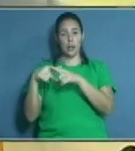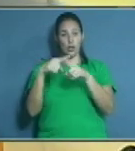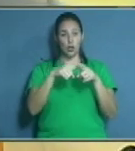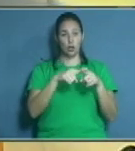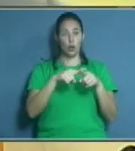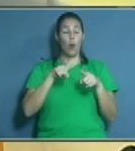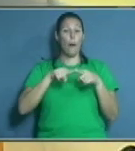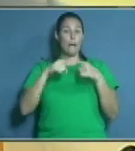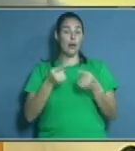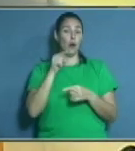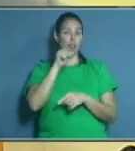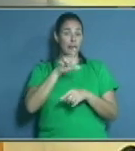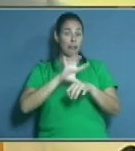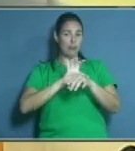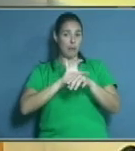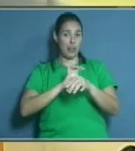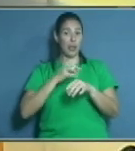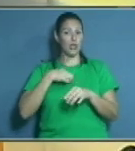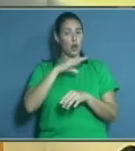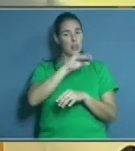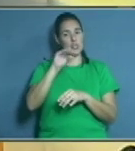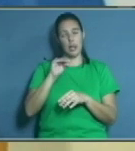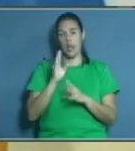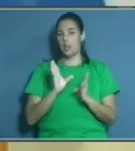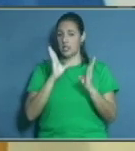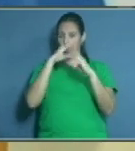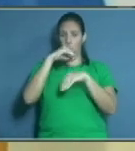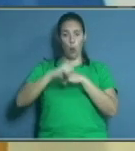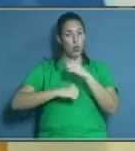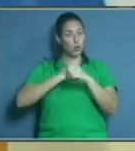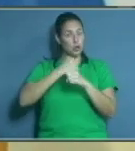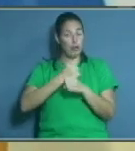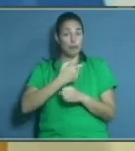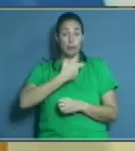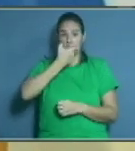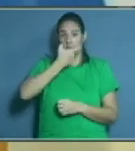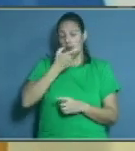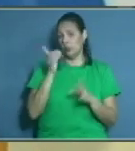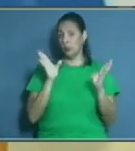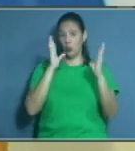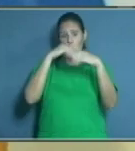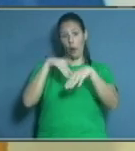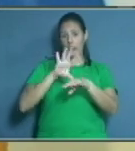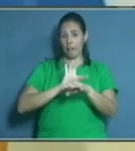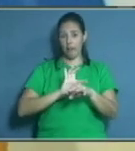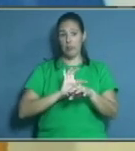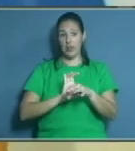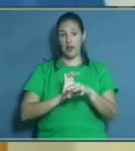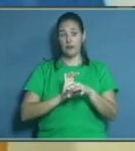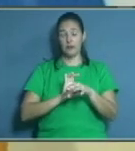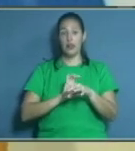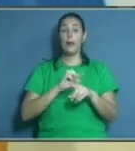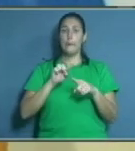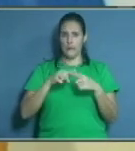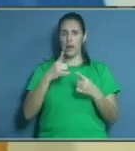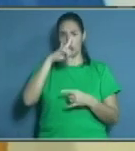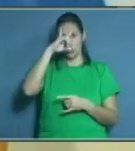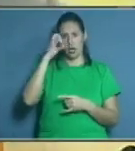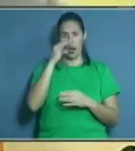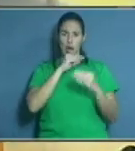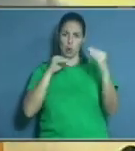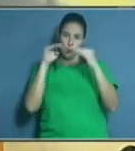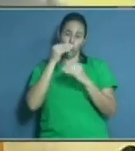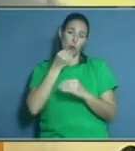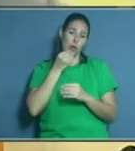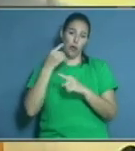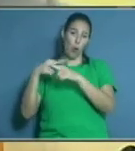yo mencionaba, si no usas prótesis, no la padeces. Lo que sí en el adulto mayor pueden aparecer otros tipos de lesiones. Bueno, le inv